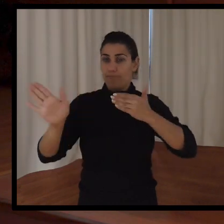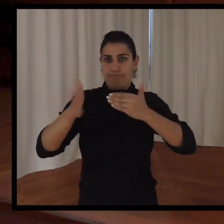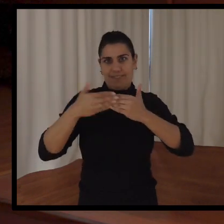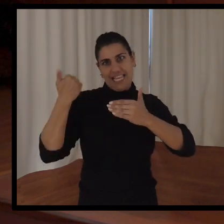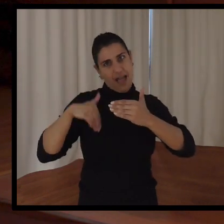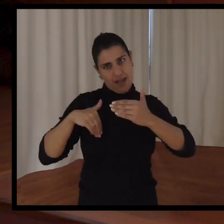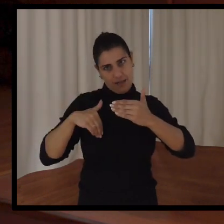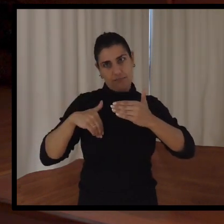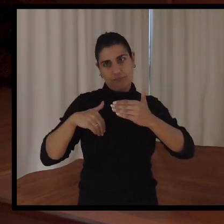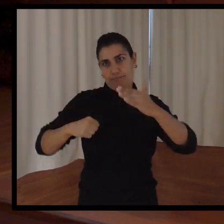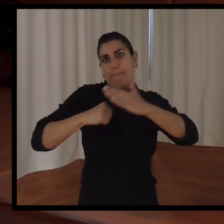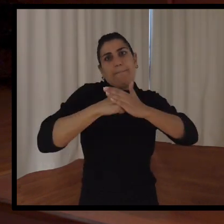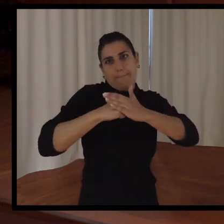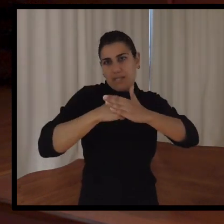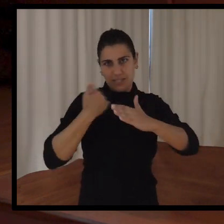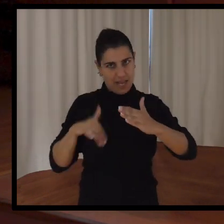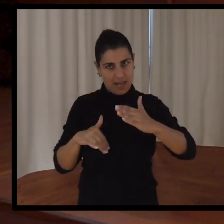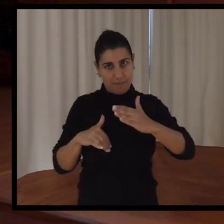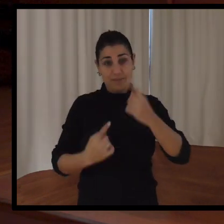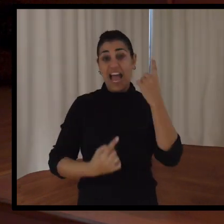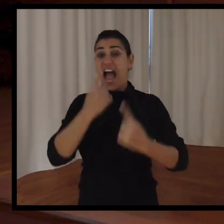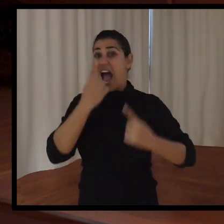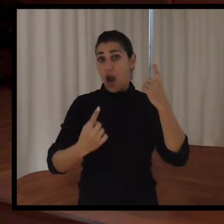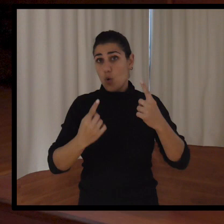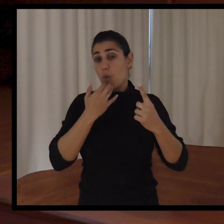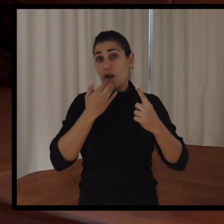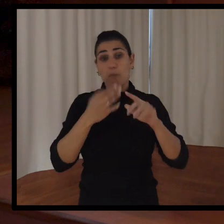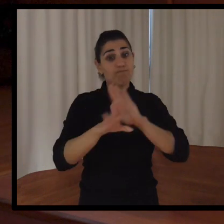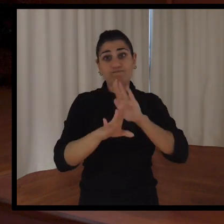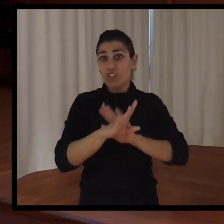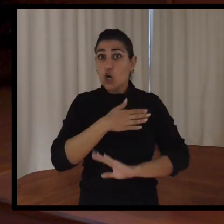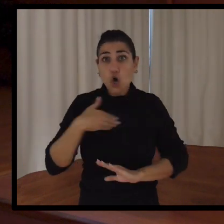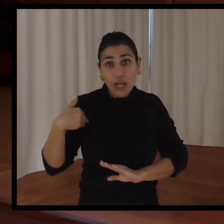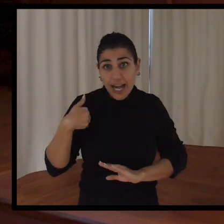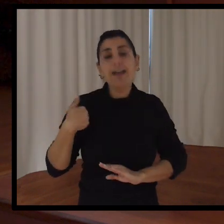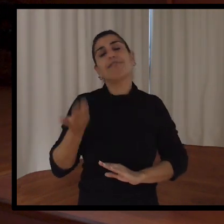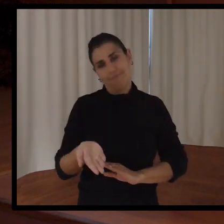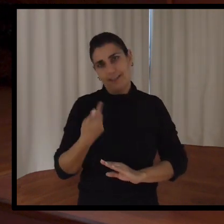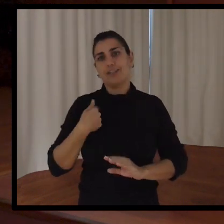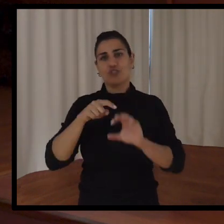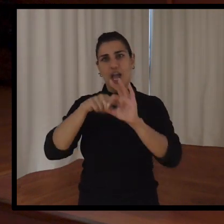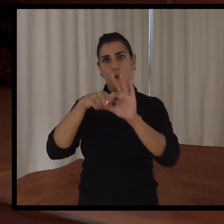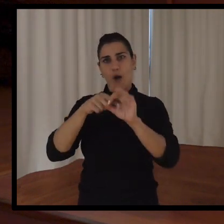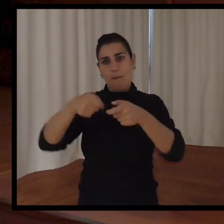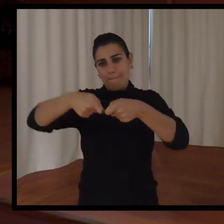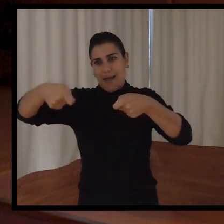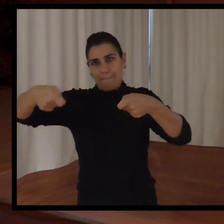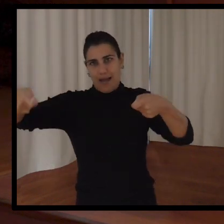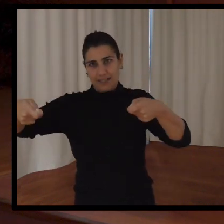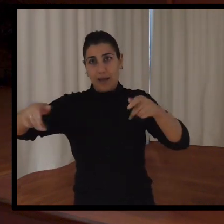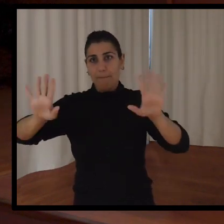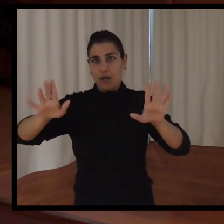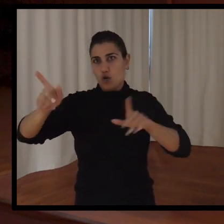Siempre lo que hacemos cuando termina la temporada es si hay chicos que no quieren continuar, pues abrimos plazas y es simplemente accediendo al club. No